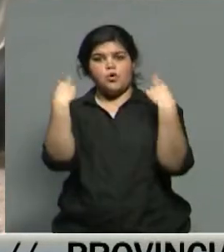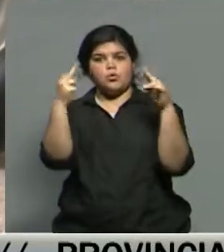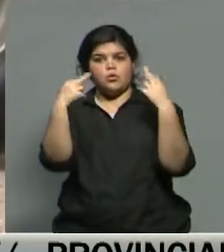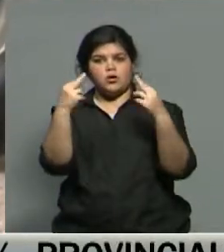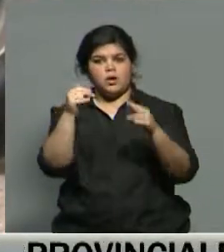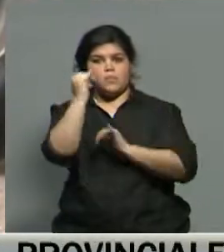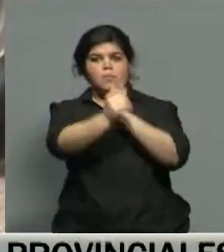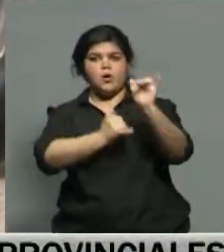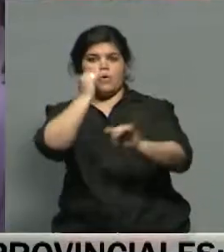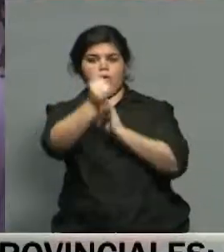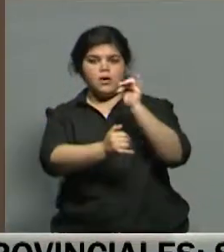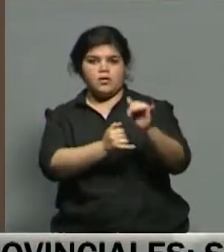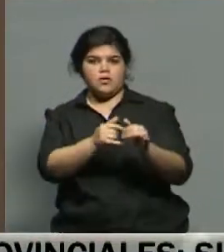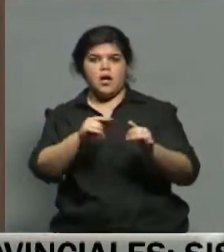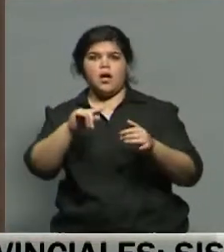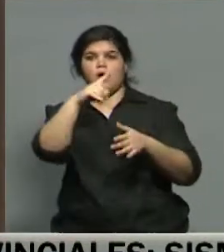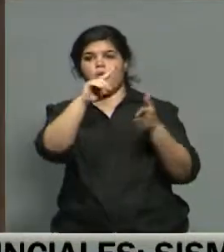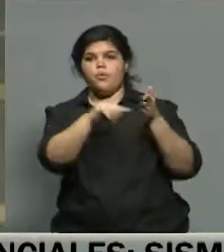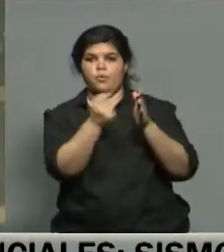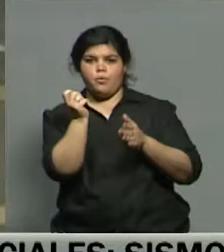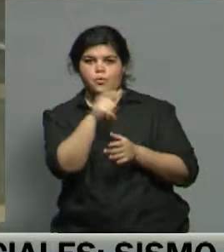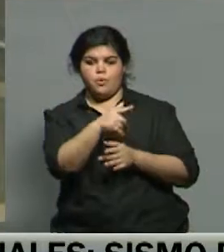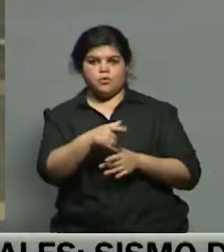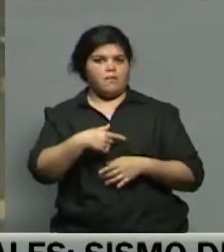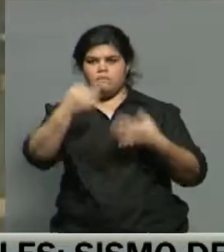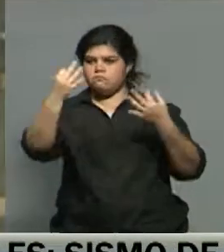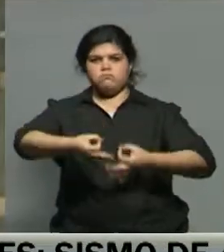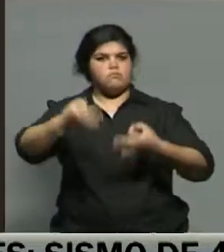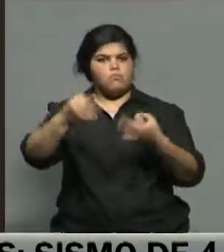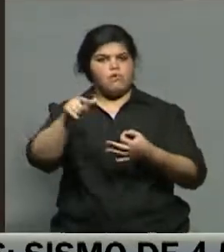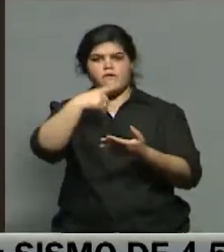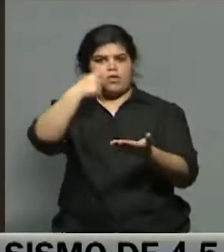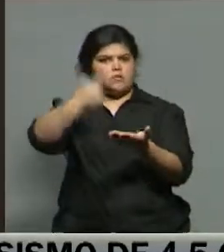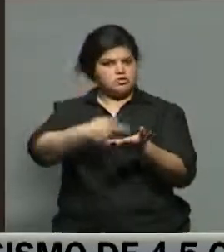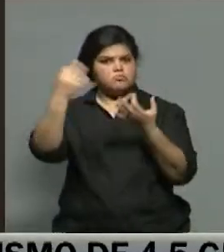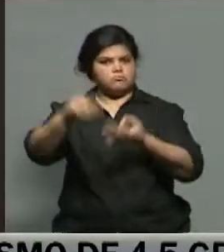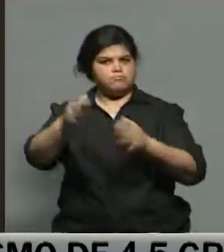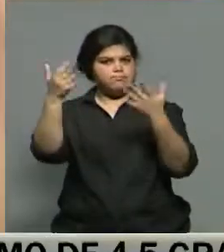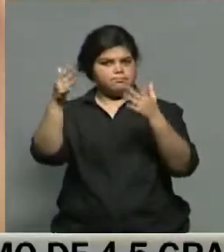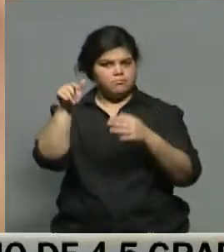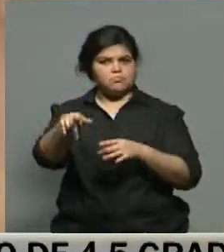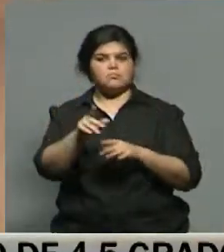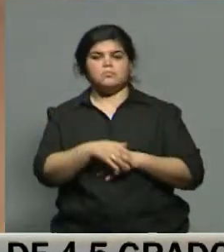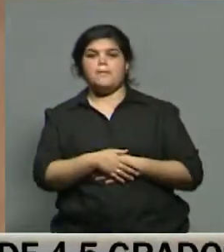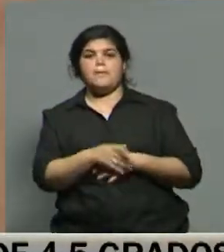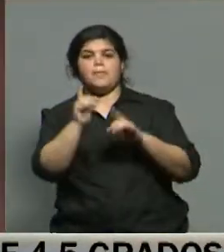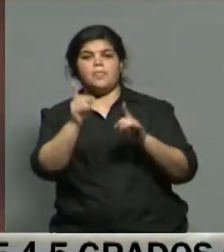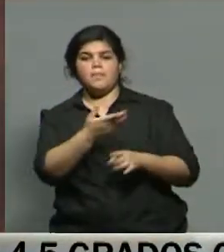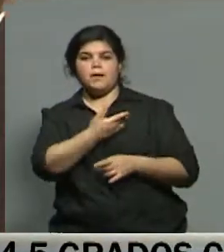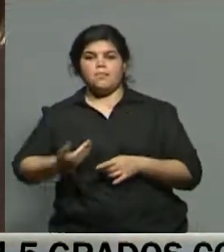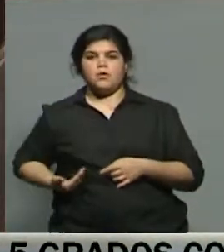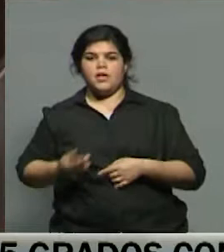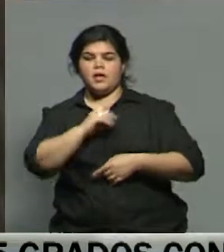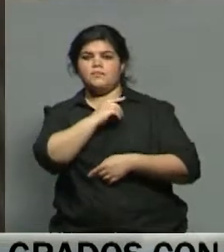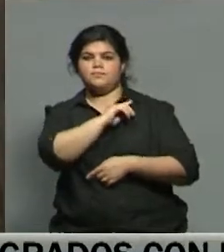se expresó en la Capital Federal estaba muy conforme con esta decisión. También la ley detalla que el Poder Ejecutivo Nacional